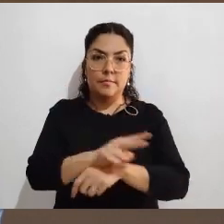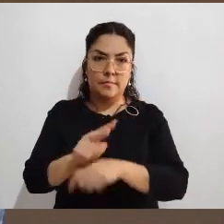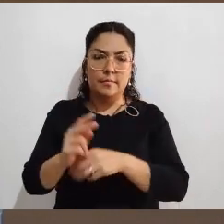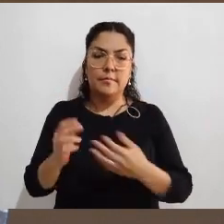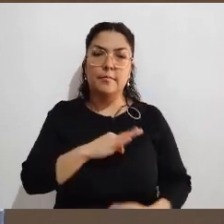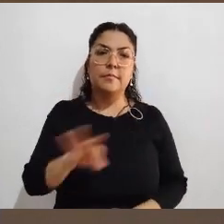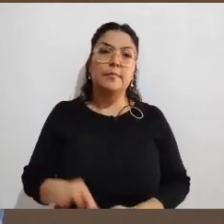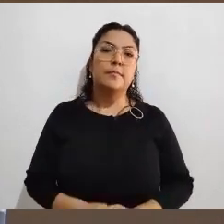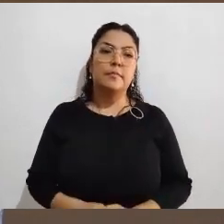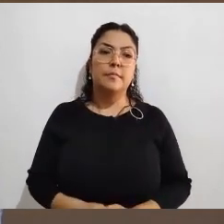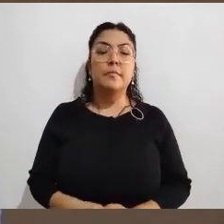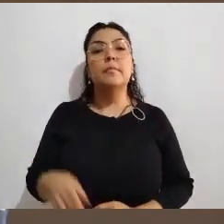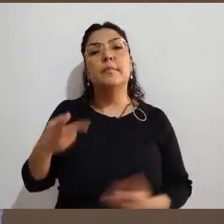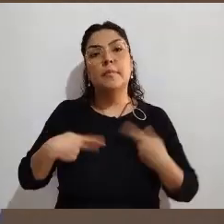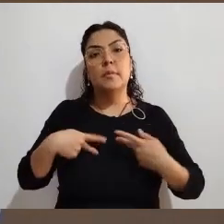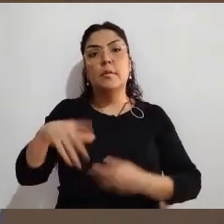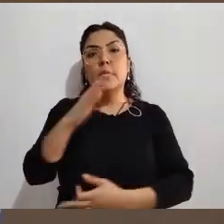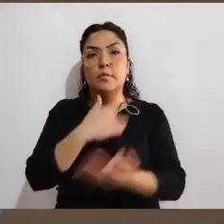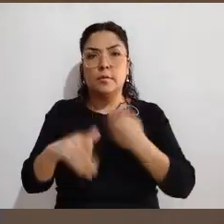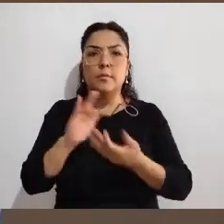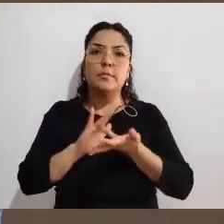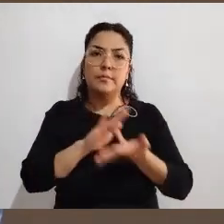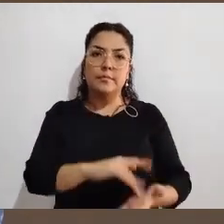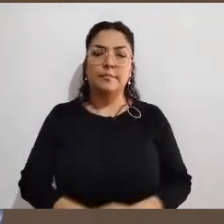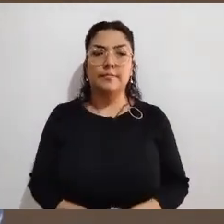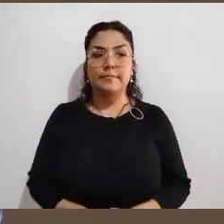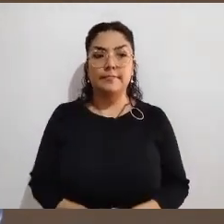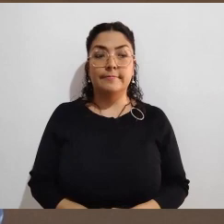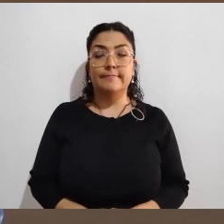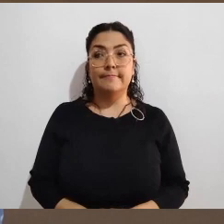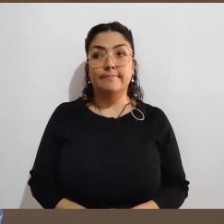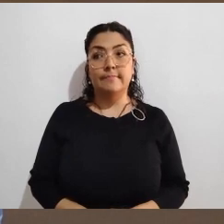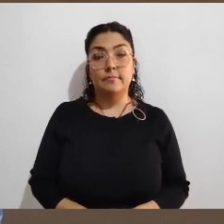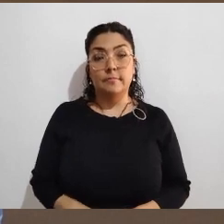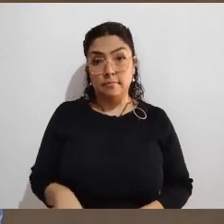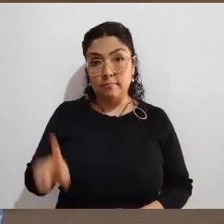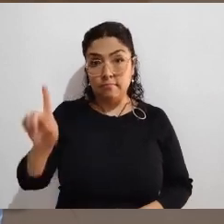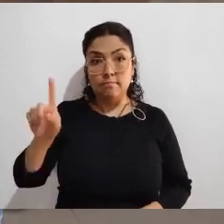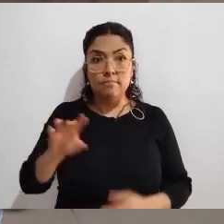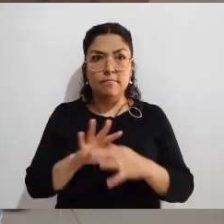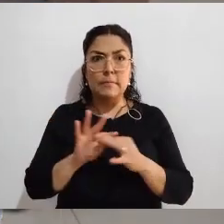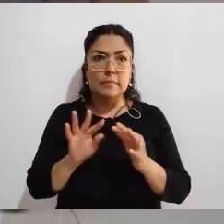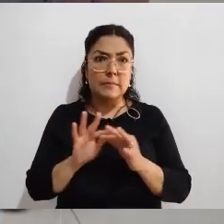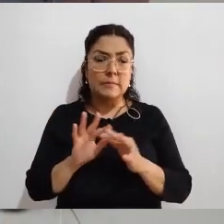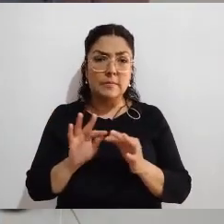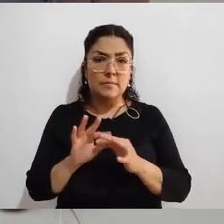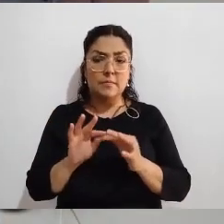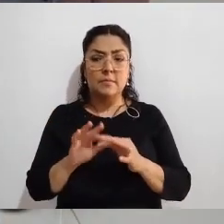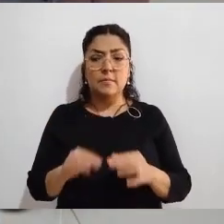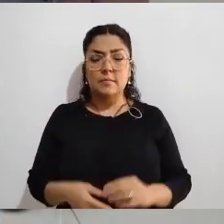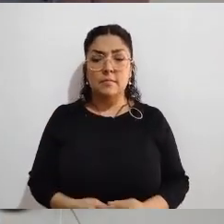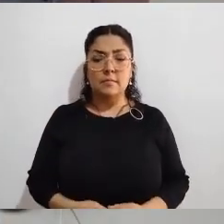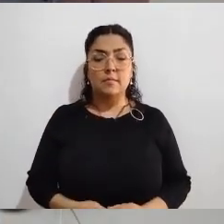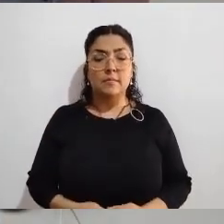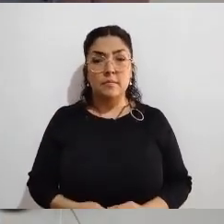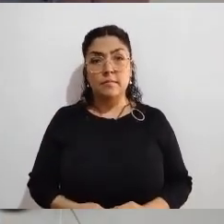Hay muchas vías y muchos mecanismos para que la ciudadanía acuda con nosotros. Consejero, voy a decir algo que pudiera parecer una obviedad para quienes